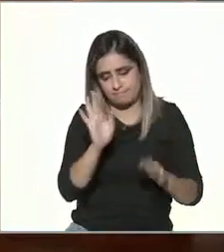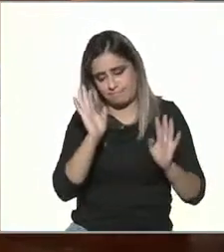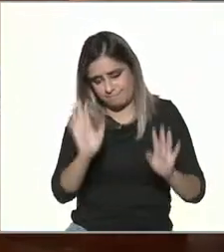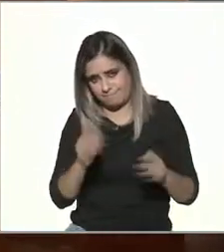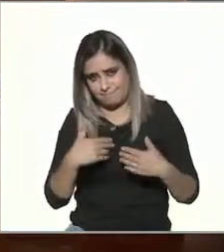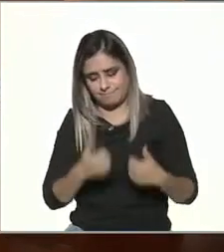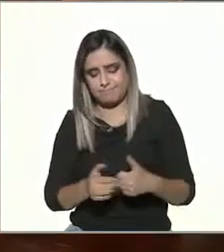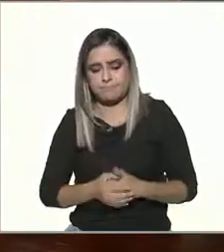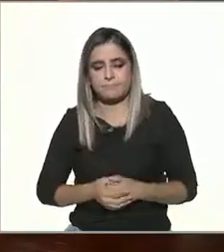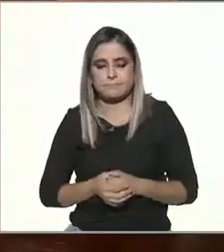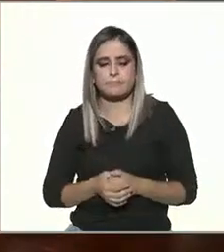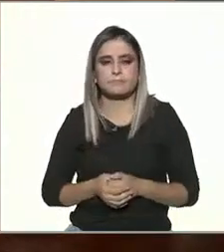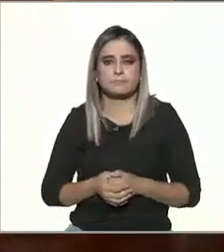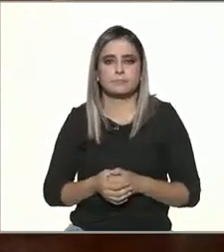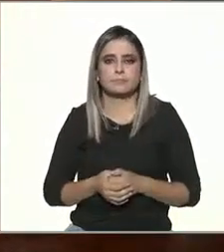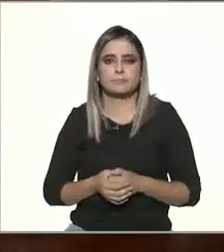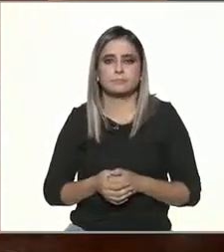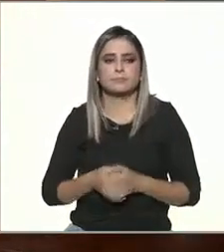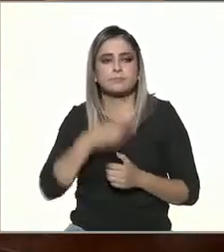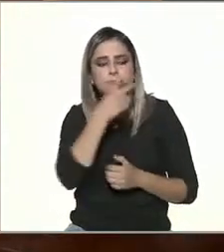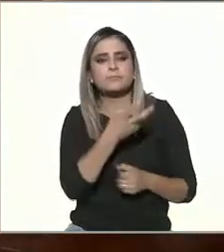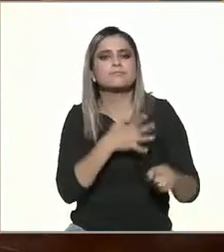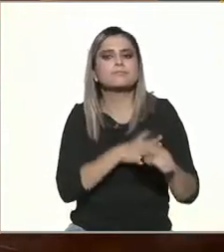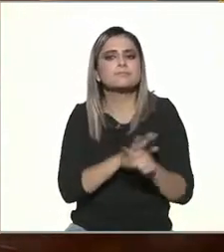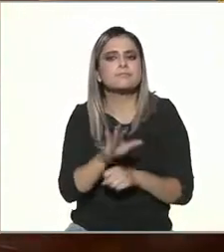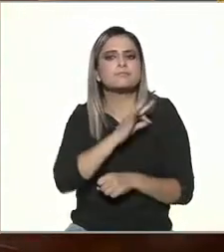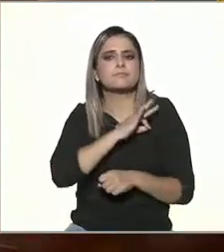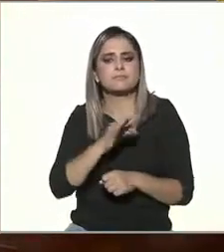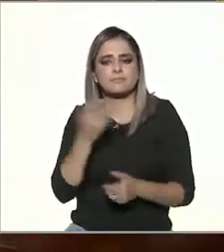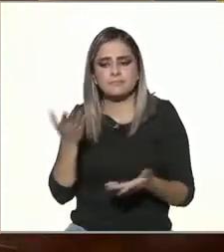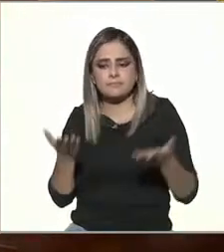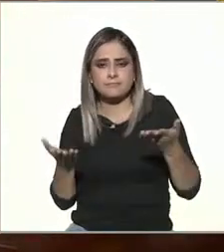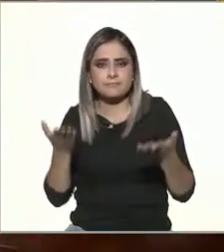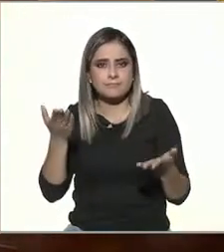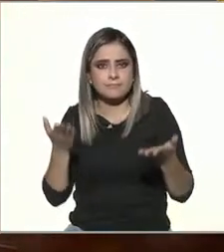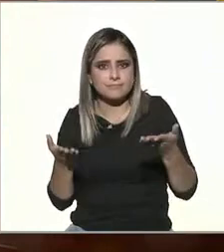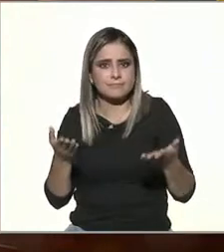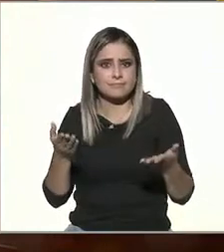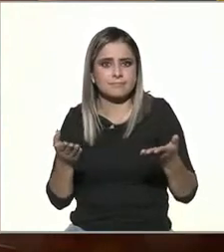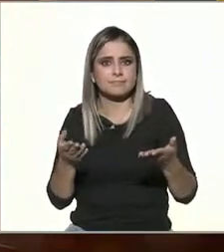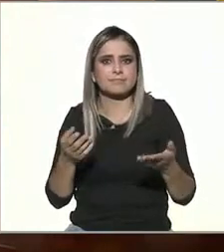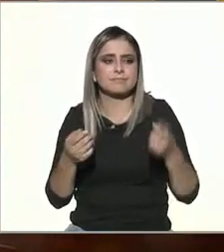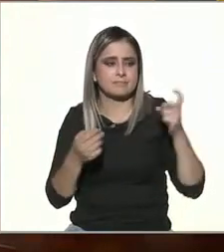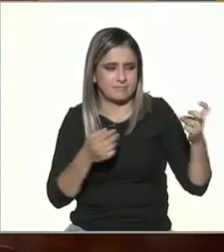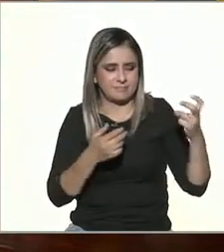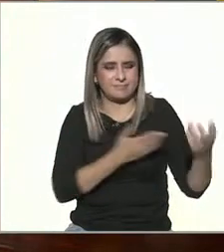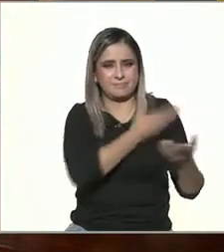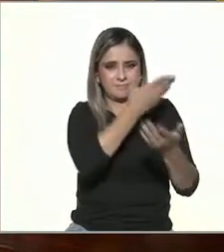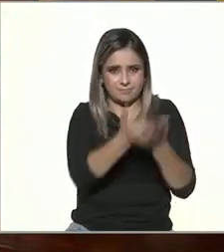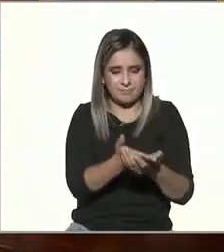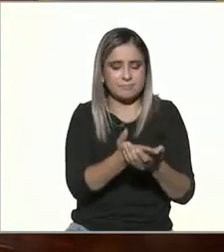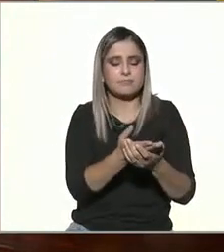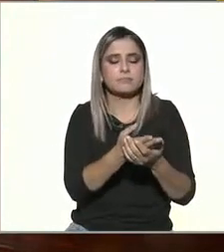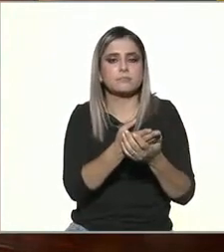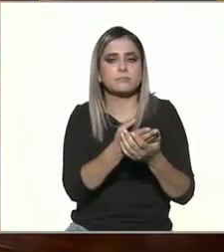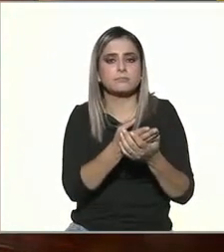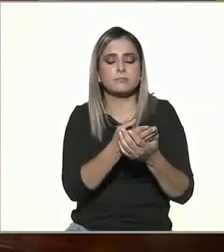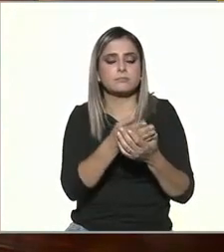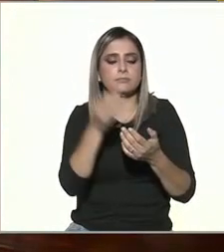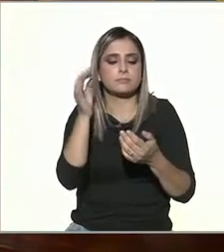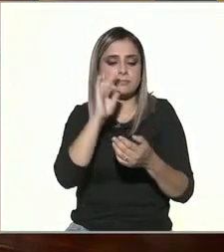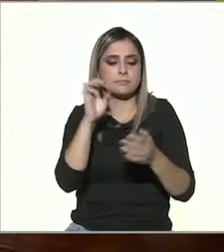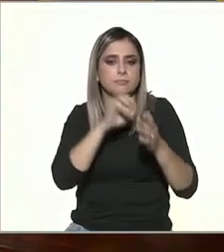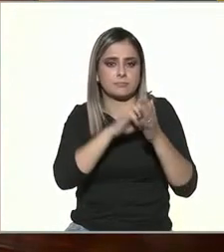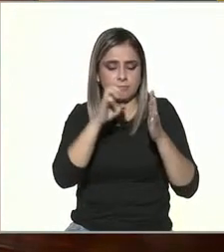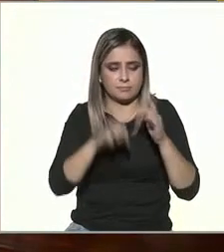explico? ¿cuál sería ese punto de equilibrio precisamente esa propuesta concreta hacia donde si tú o en la